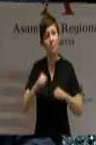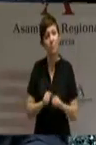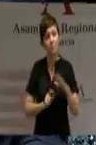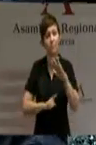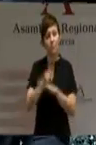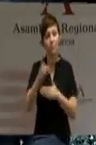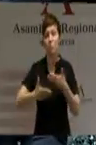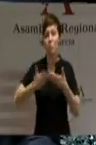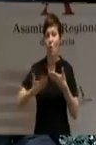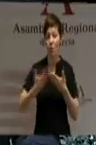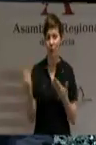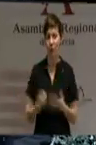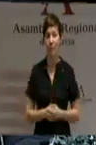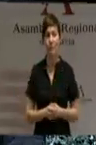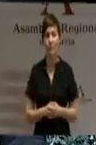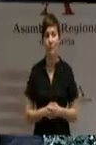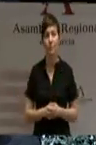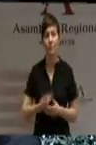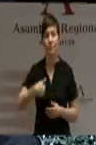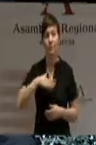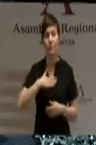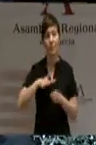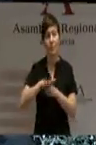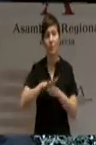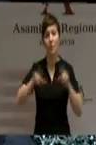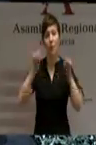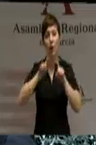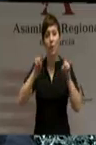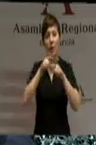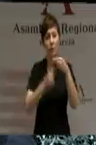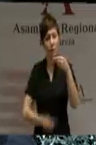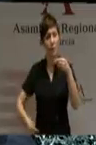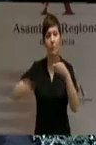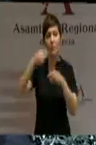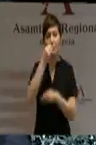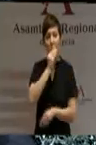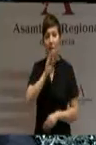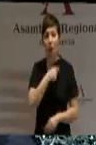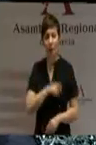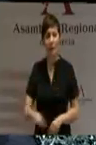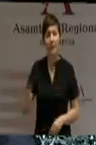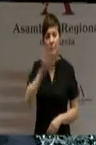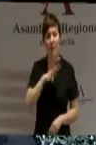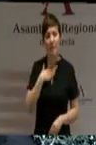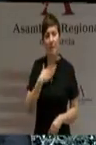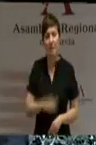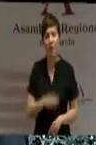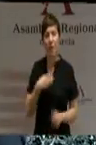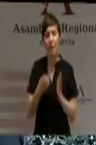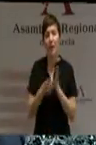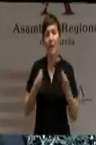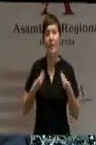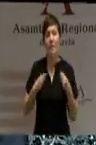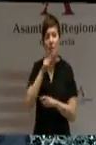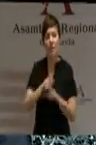moderna. Situaremos a nuestra educación entre las mejores de España. Lucharemos cada día por elevar la calidad de vida de las personas